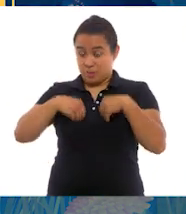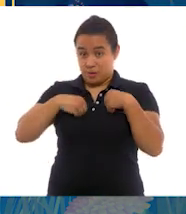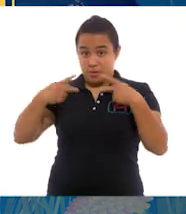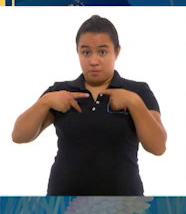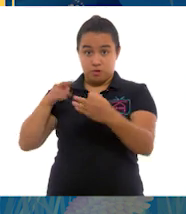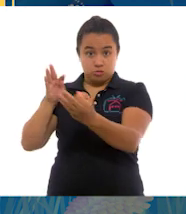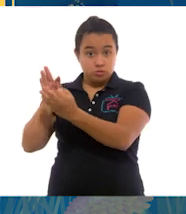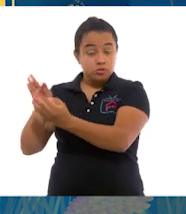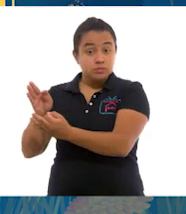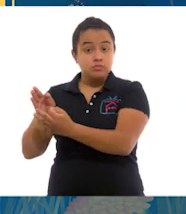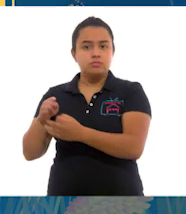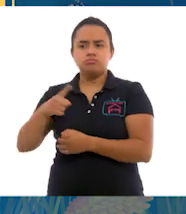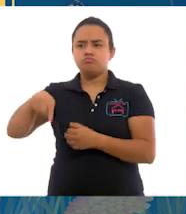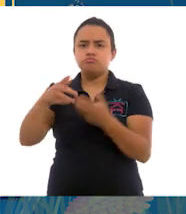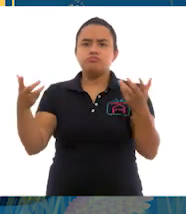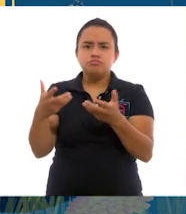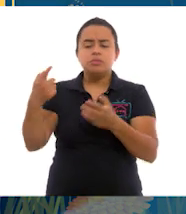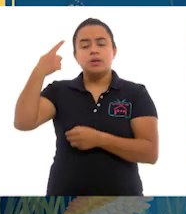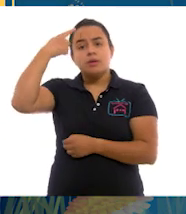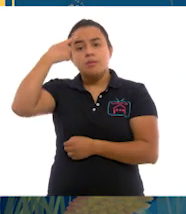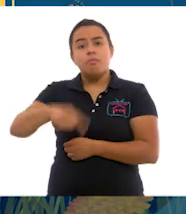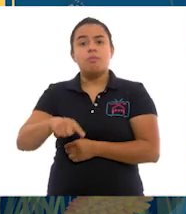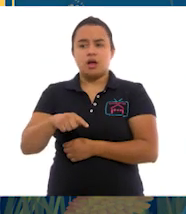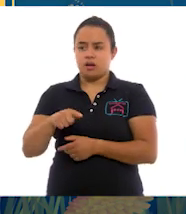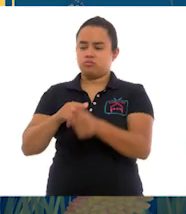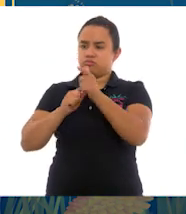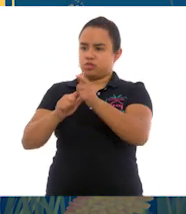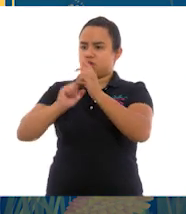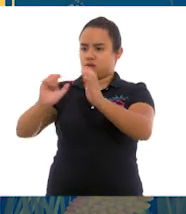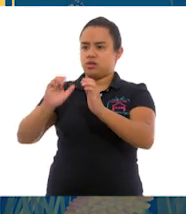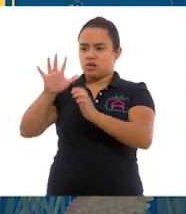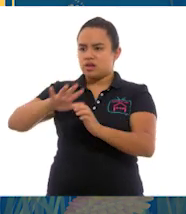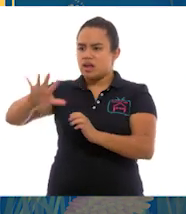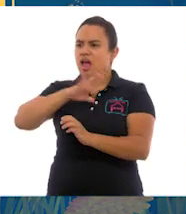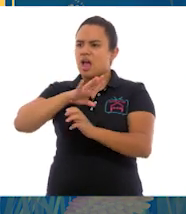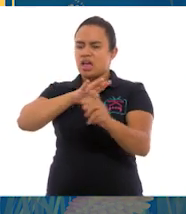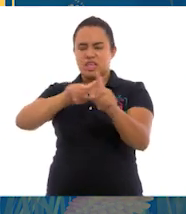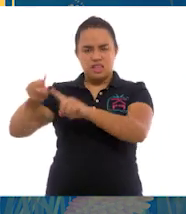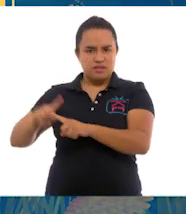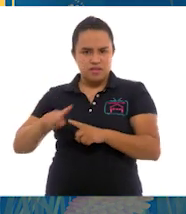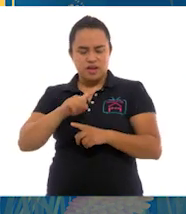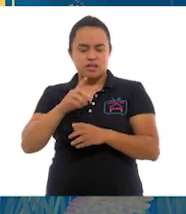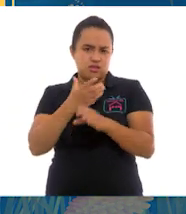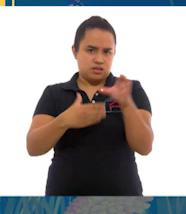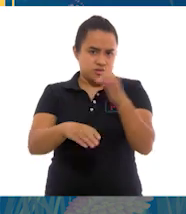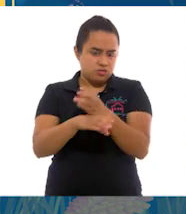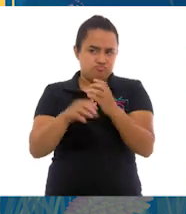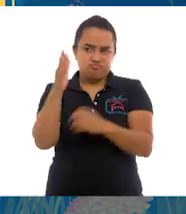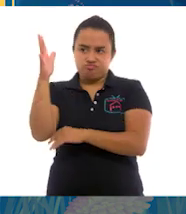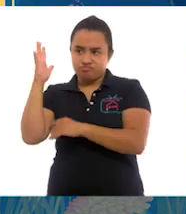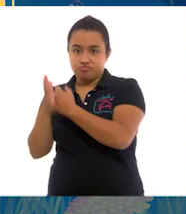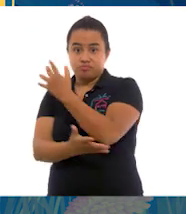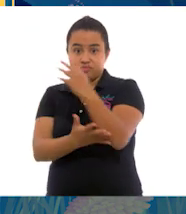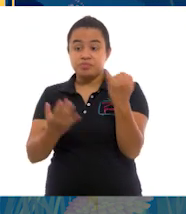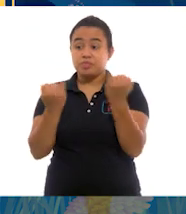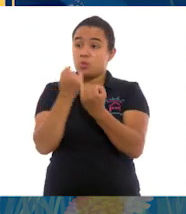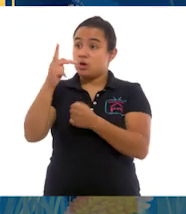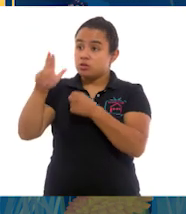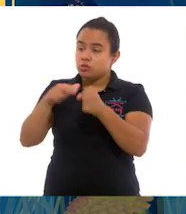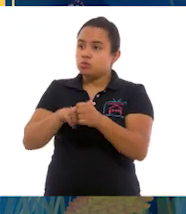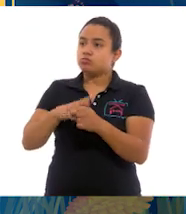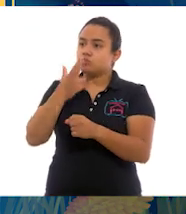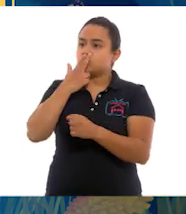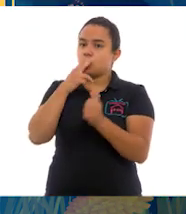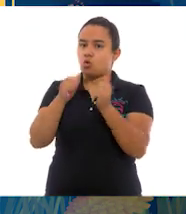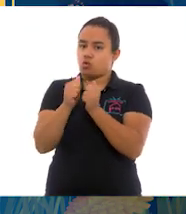ellas, llevan a cabo acciones para garantizar la conservación de la biodiversidad y el uso sustentable de los recursos naturales.